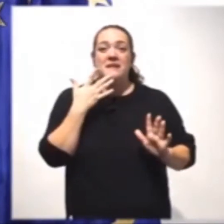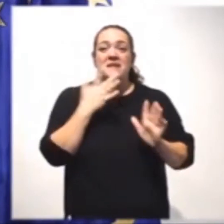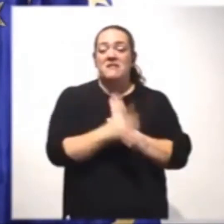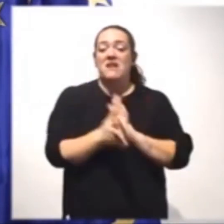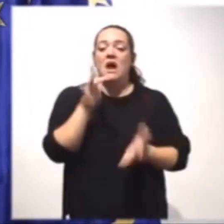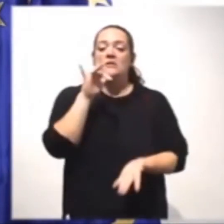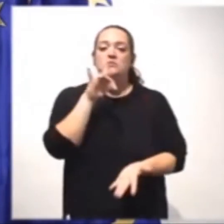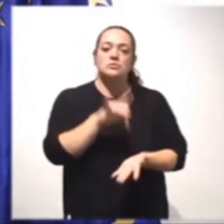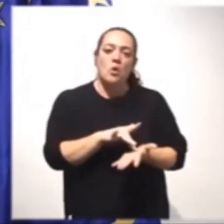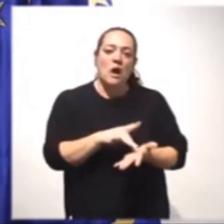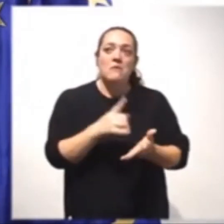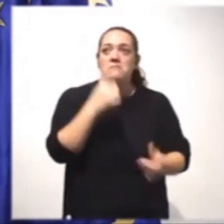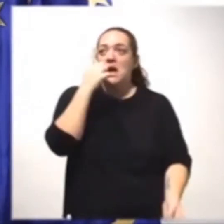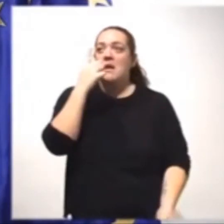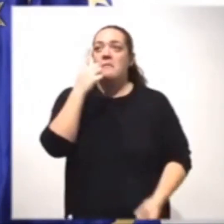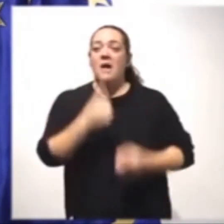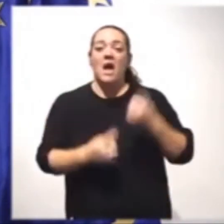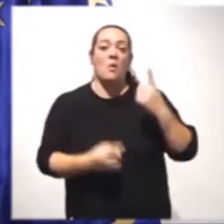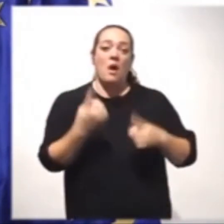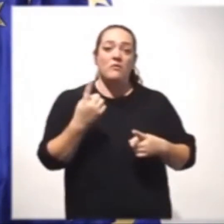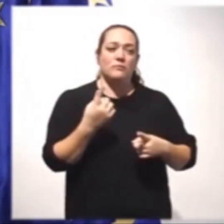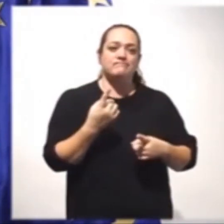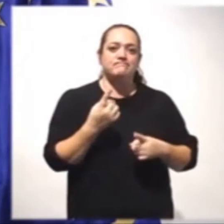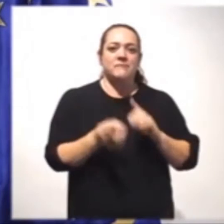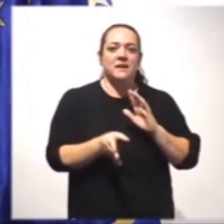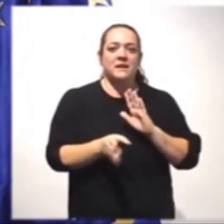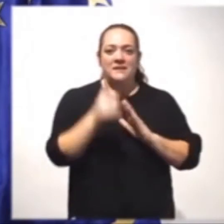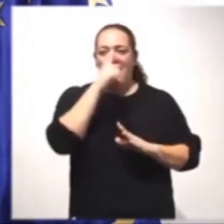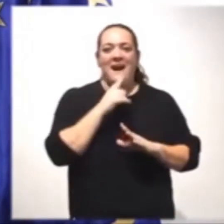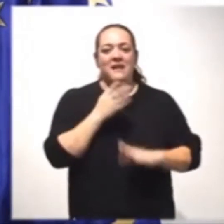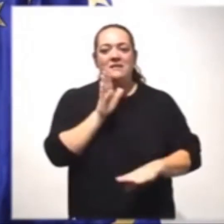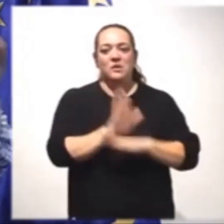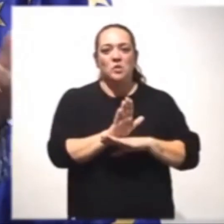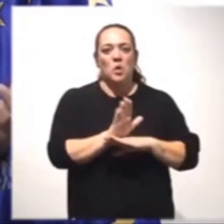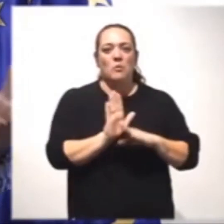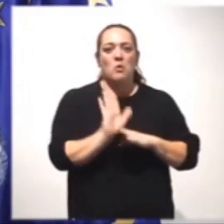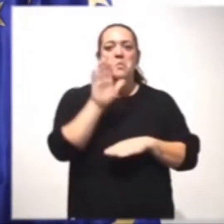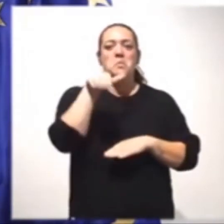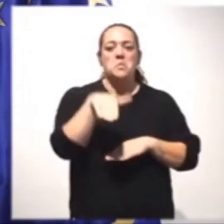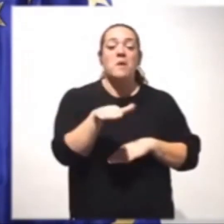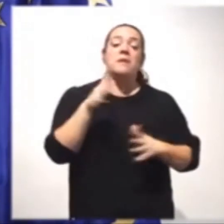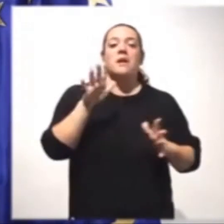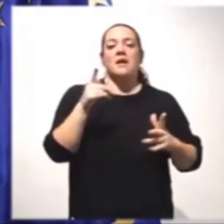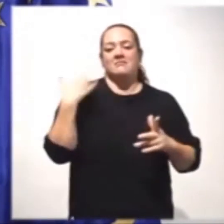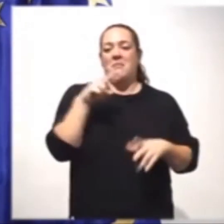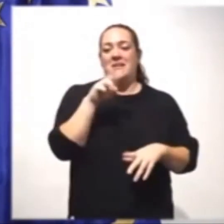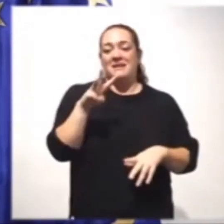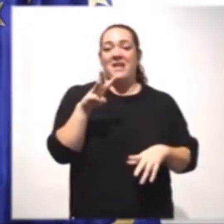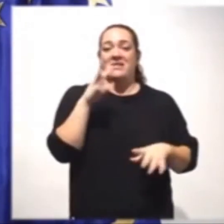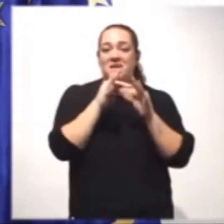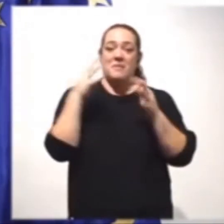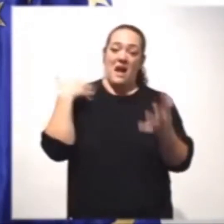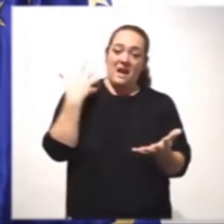en cuando sigue manteniendo una actitud decreciente desde el pasado 23 de septiembre.